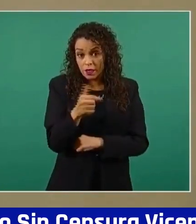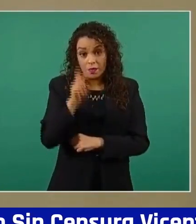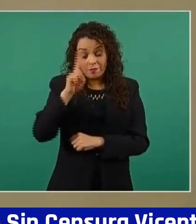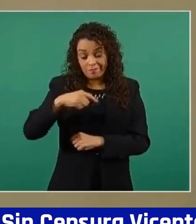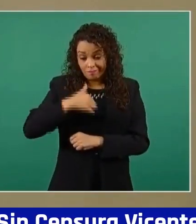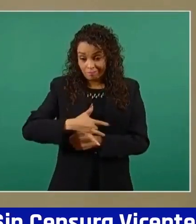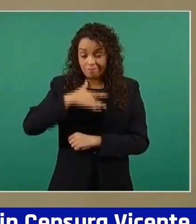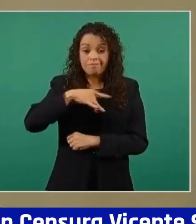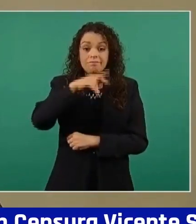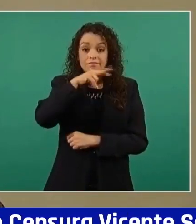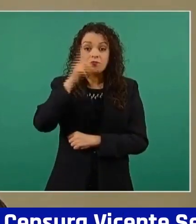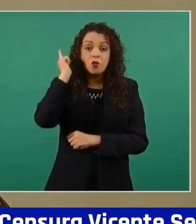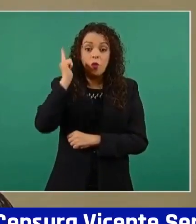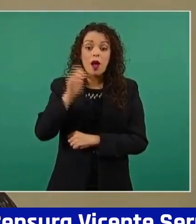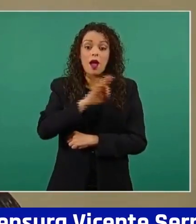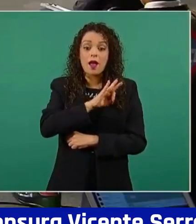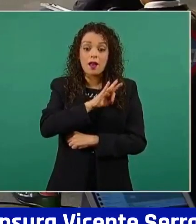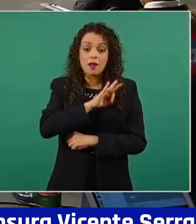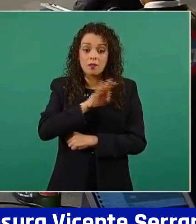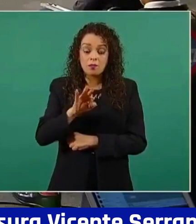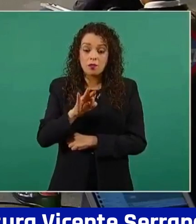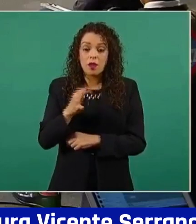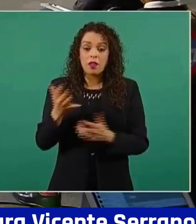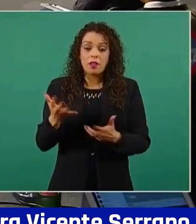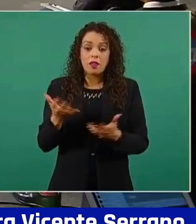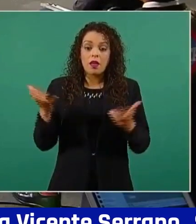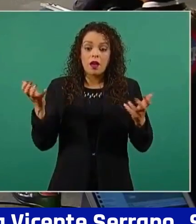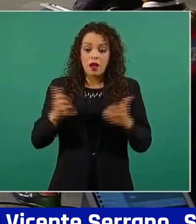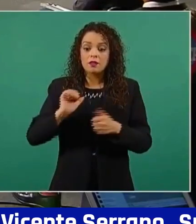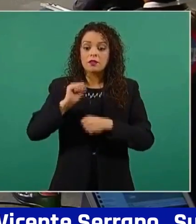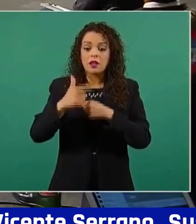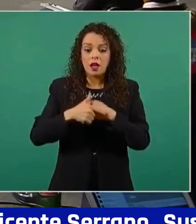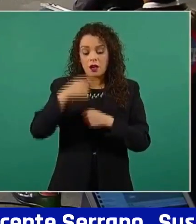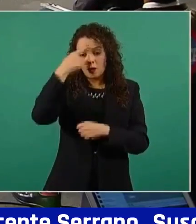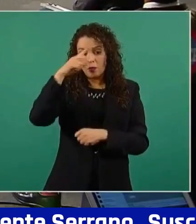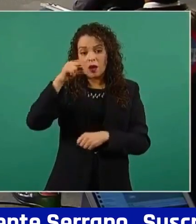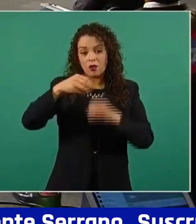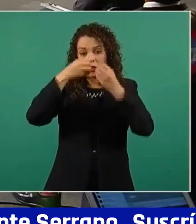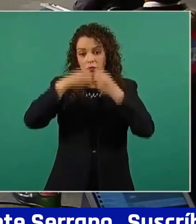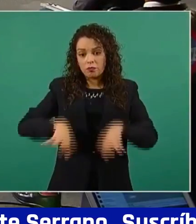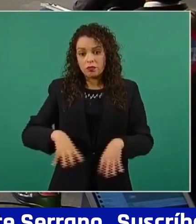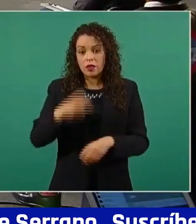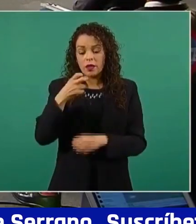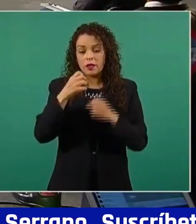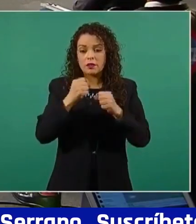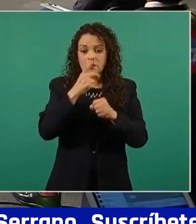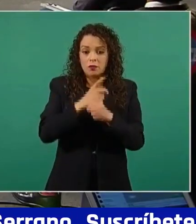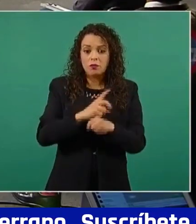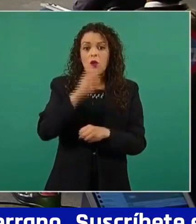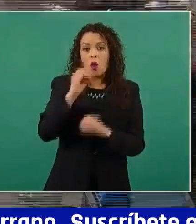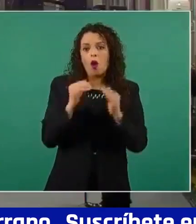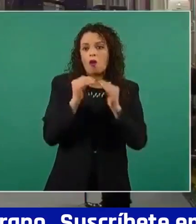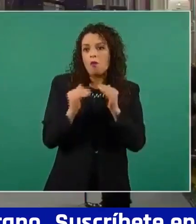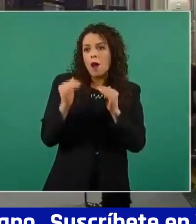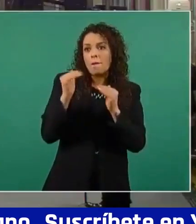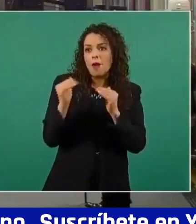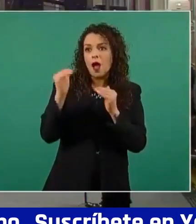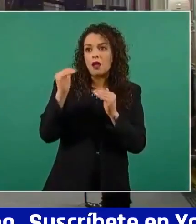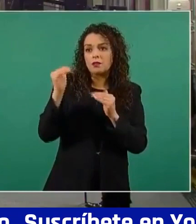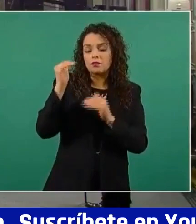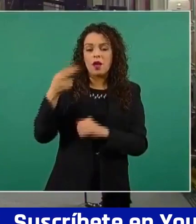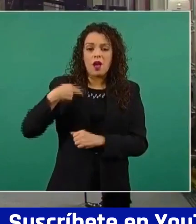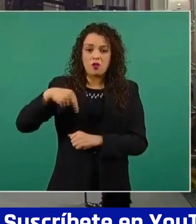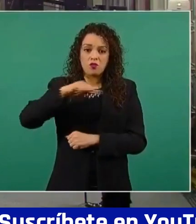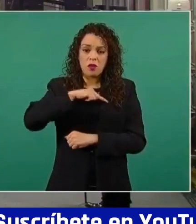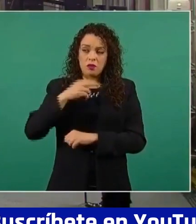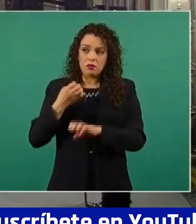esperamos que se tomen medidas para que no se vaya nuestro estado de las manos y que luego lo veamos en la posición 6 o en la 5. Y bueno,